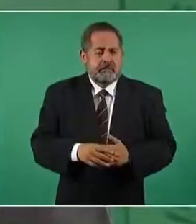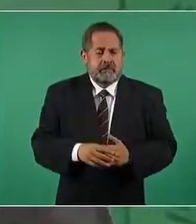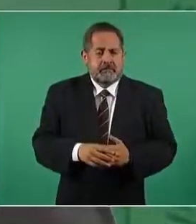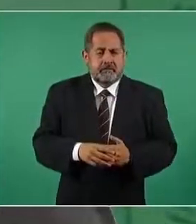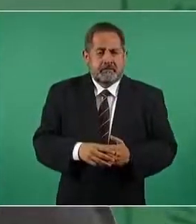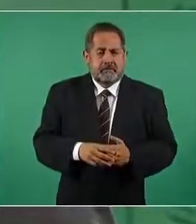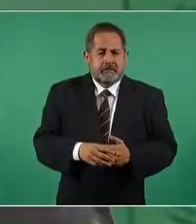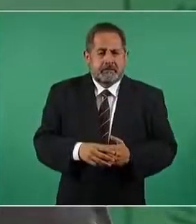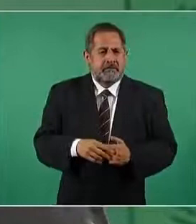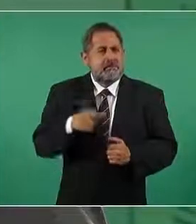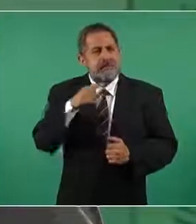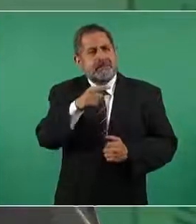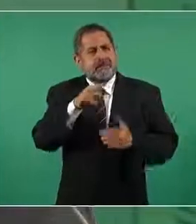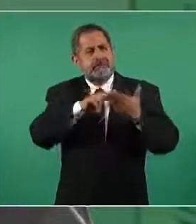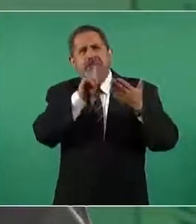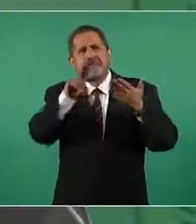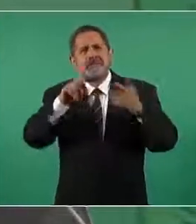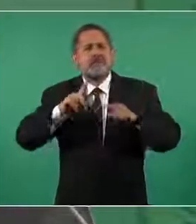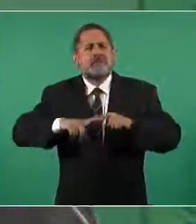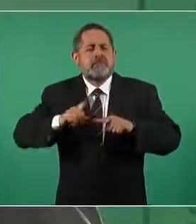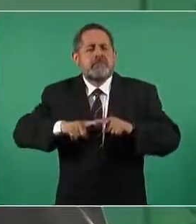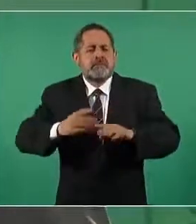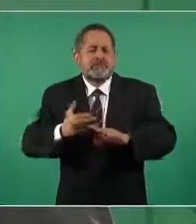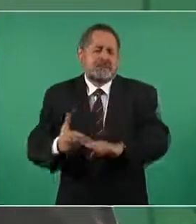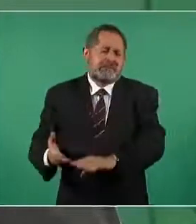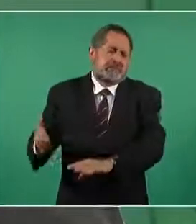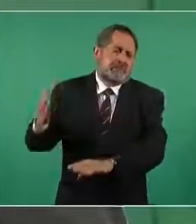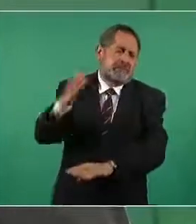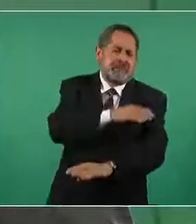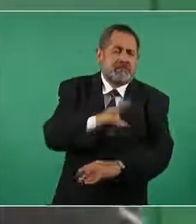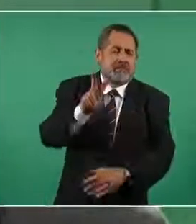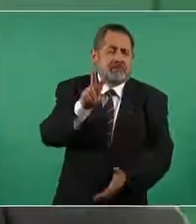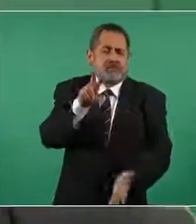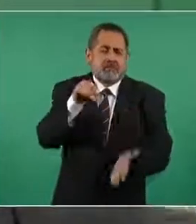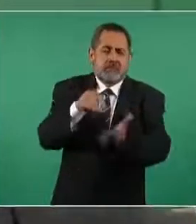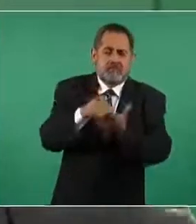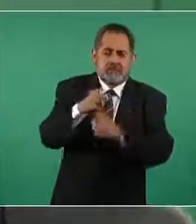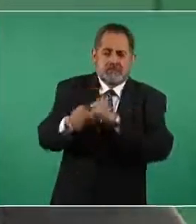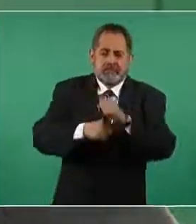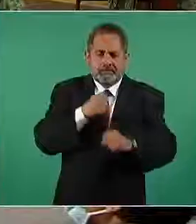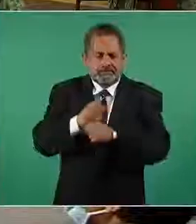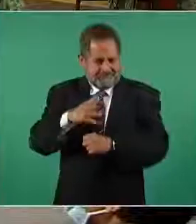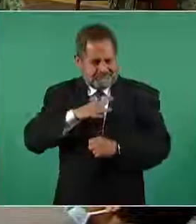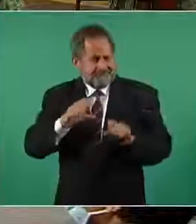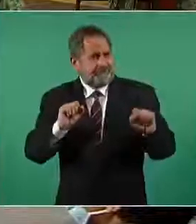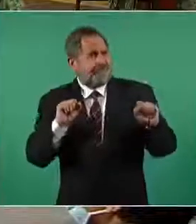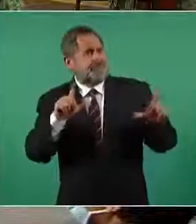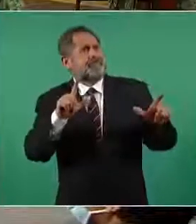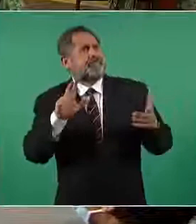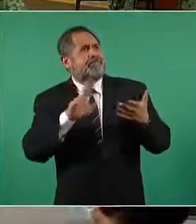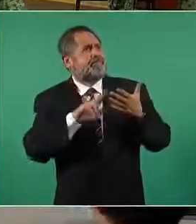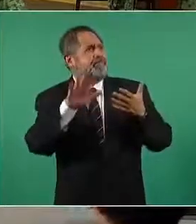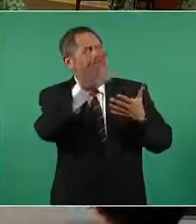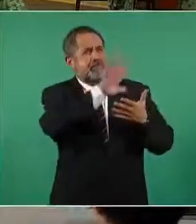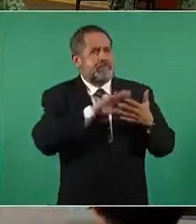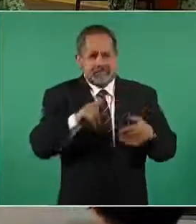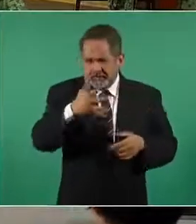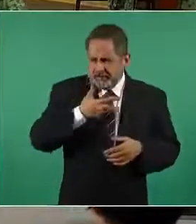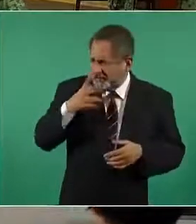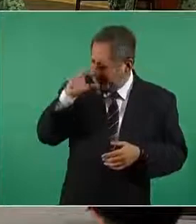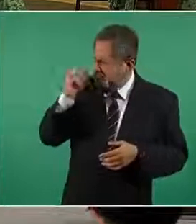de hace dos mil años no tendrás por ahí la foto